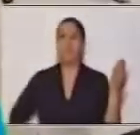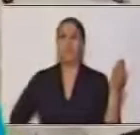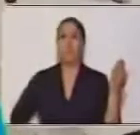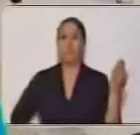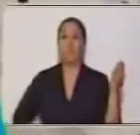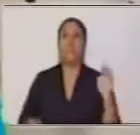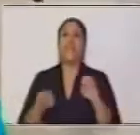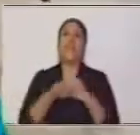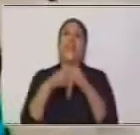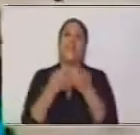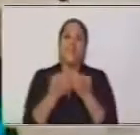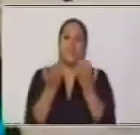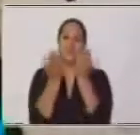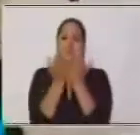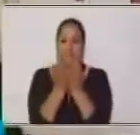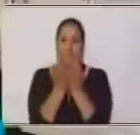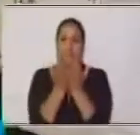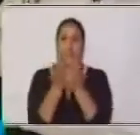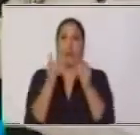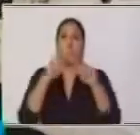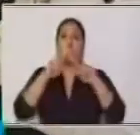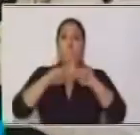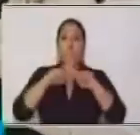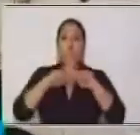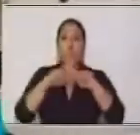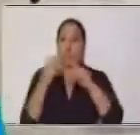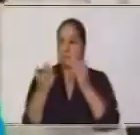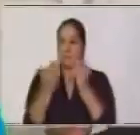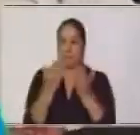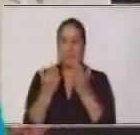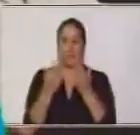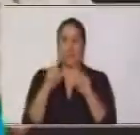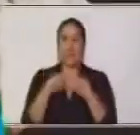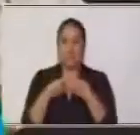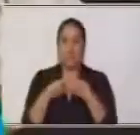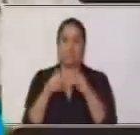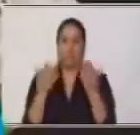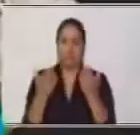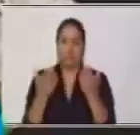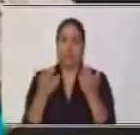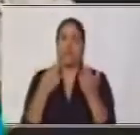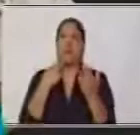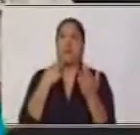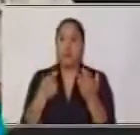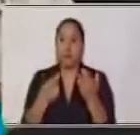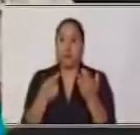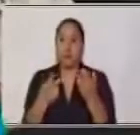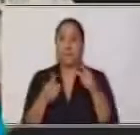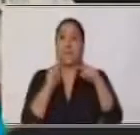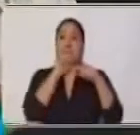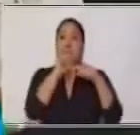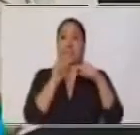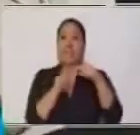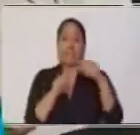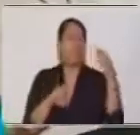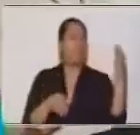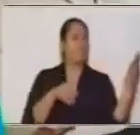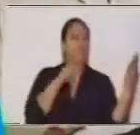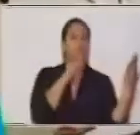dos medios, y el resultado lo divido dentro del extremo que conozco.